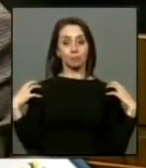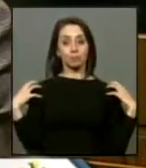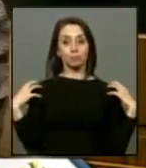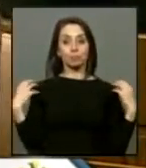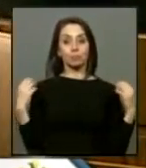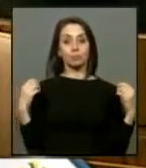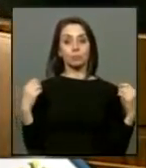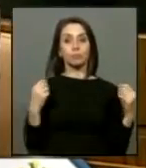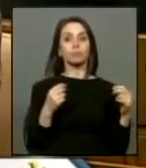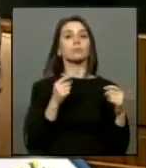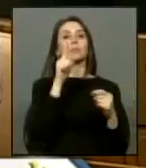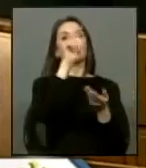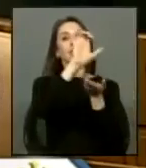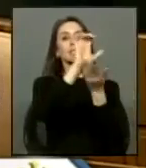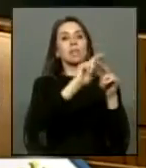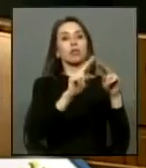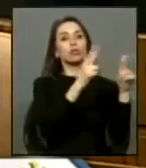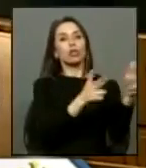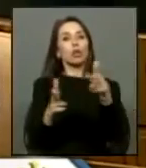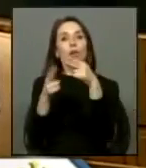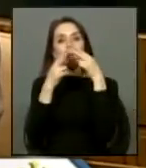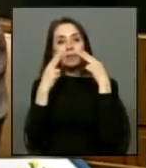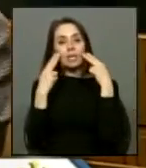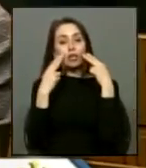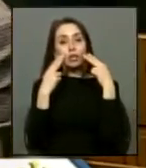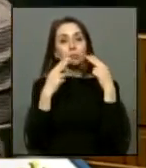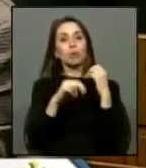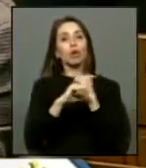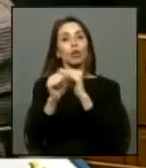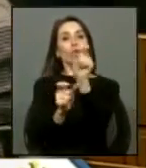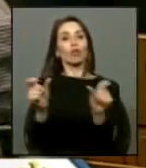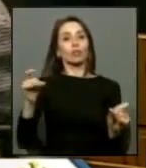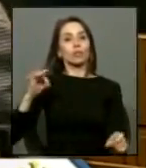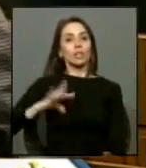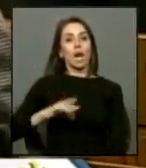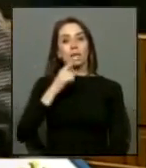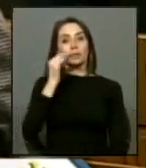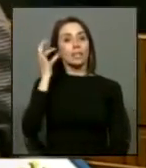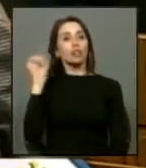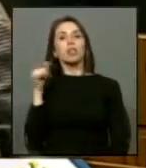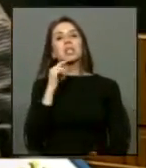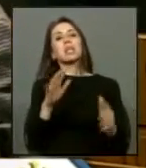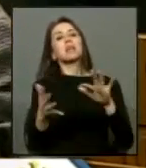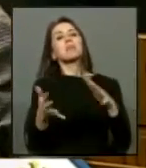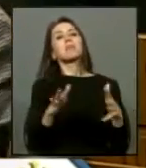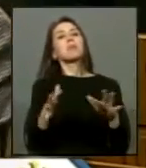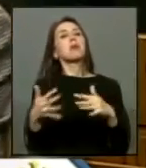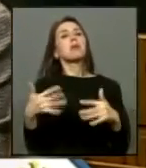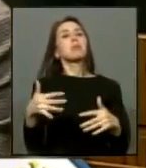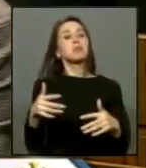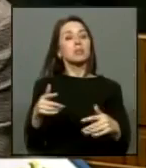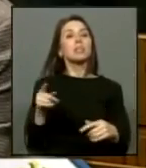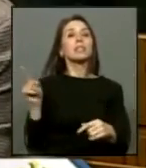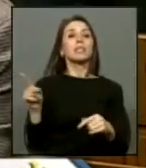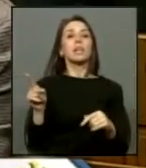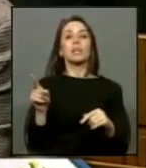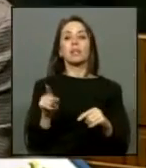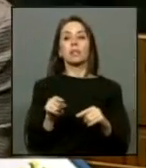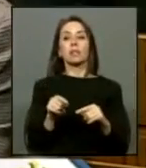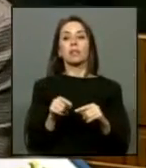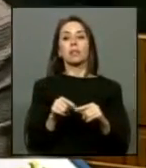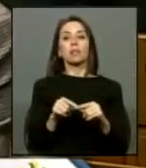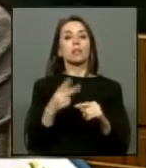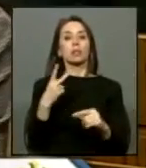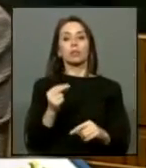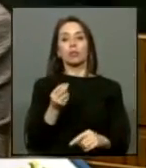del terrorismo de estado que se ejerció contra chilenas y chilenos y por ello sustraerse de